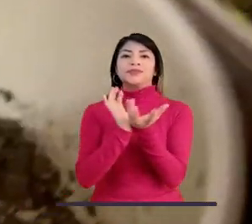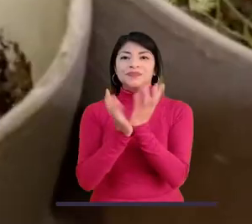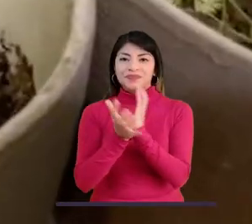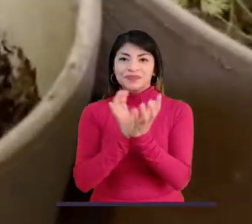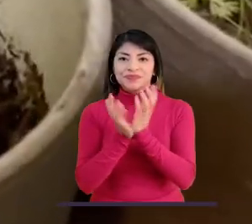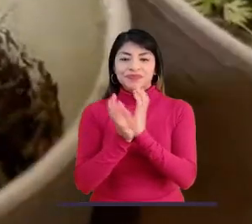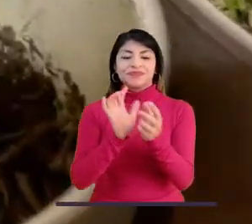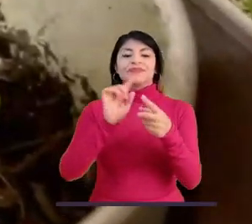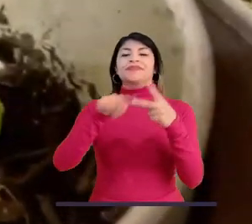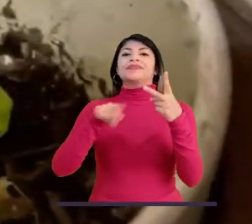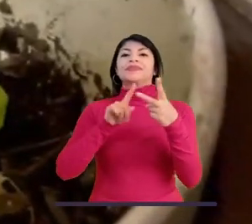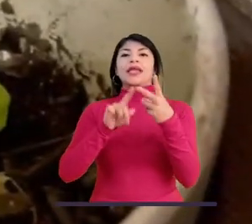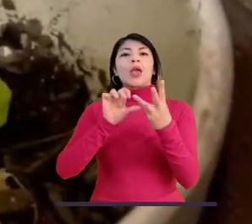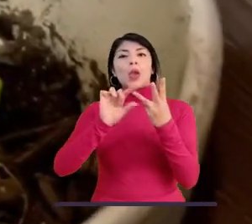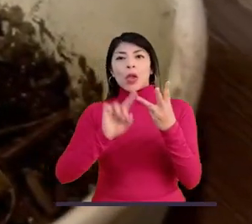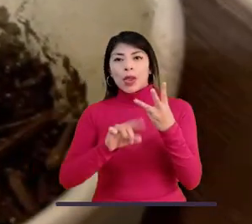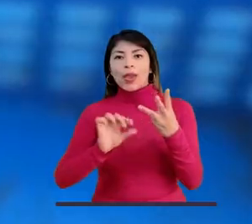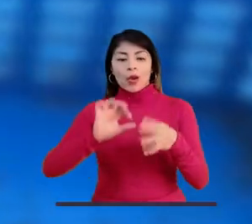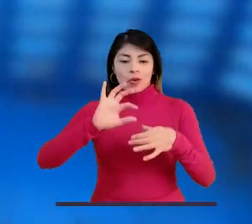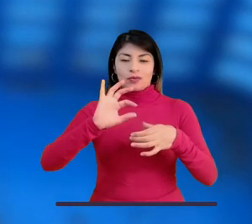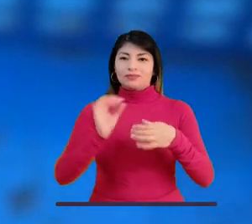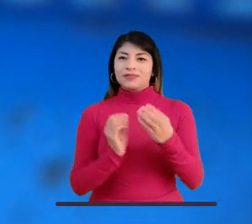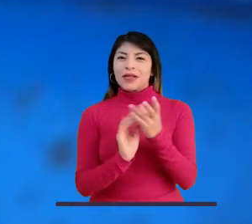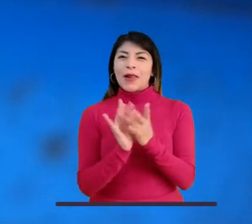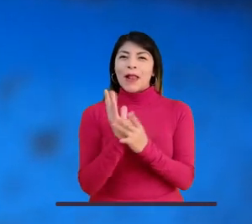lechuga y cilantro.